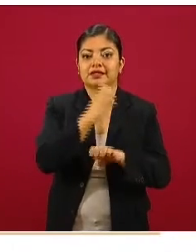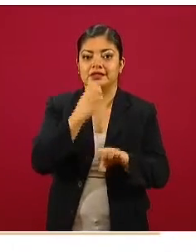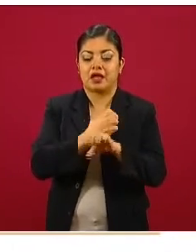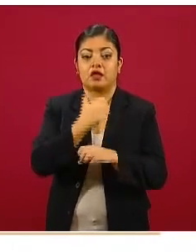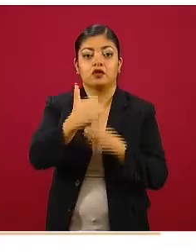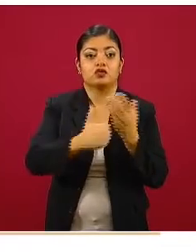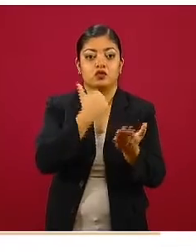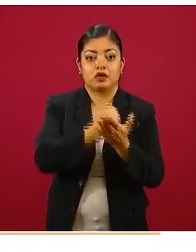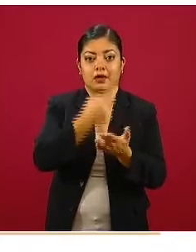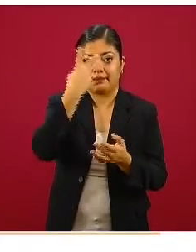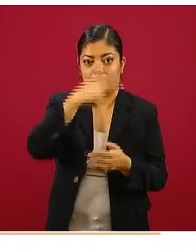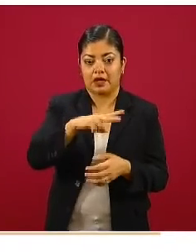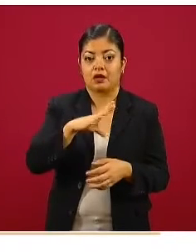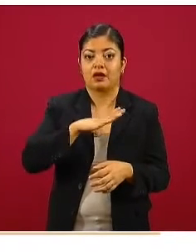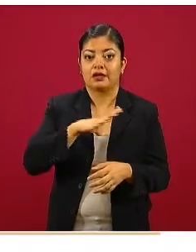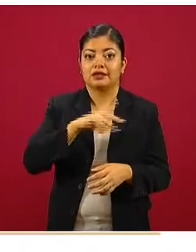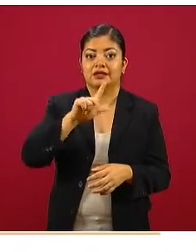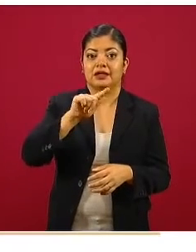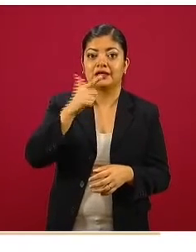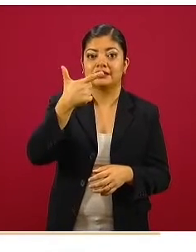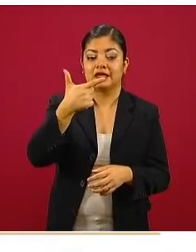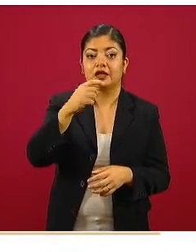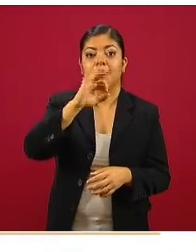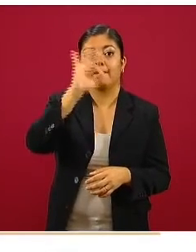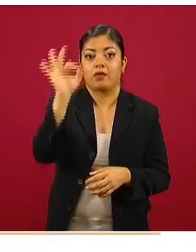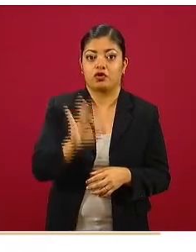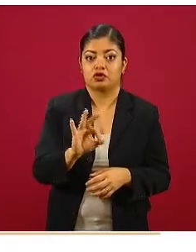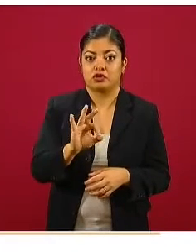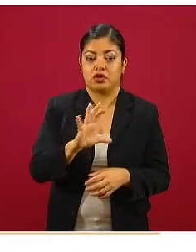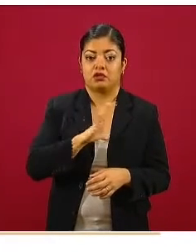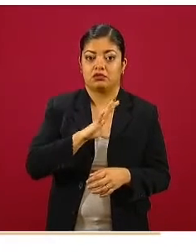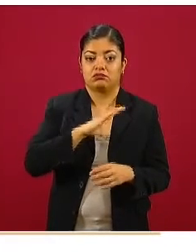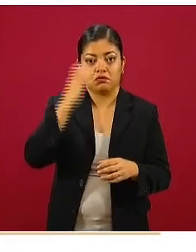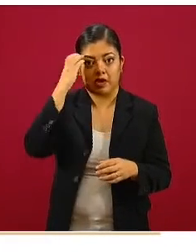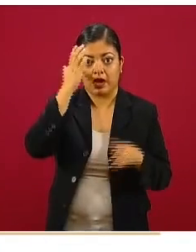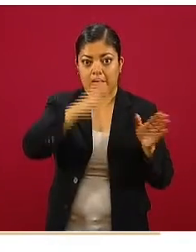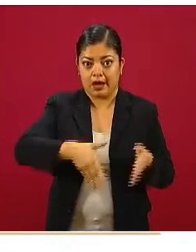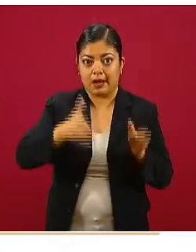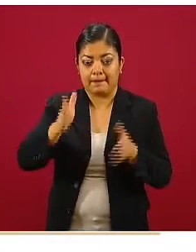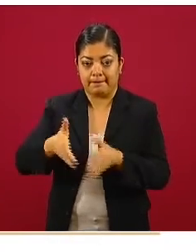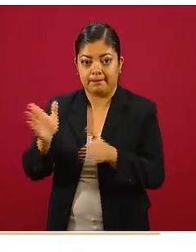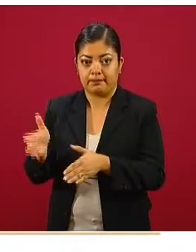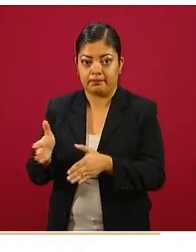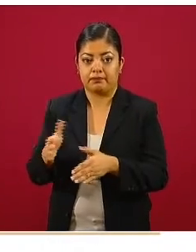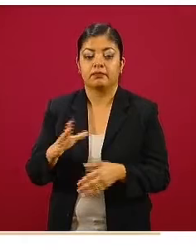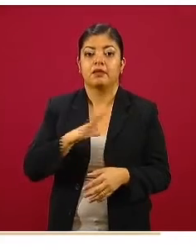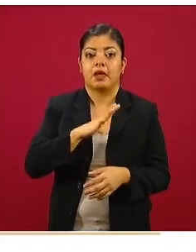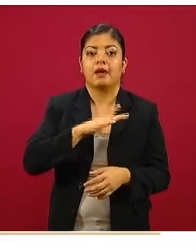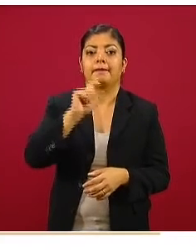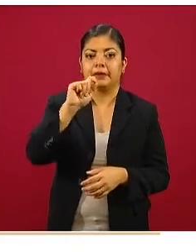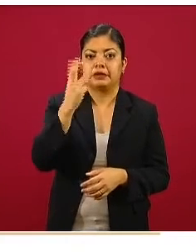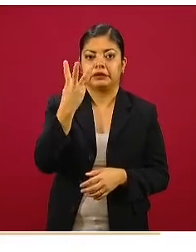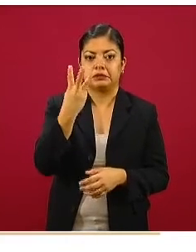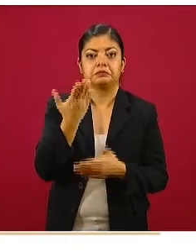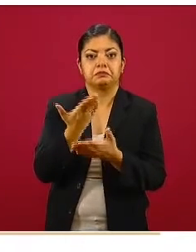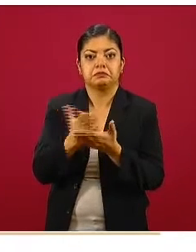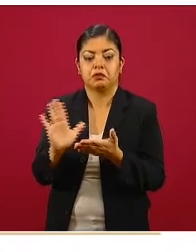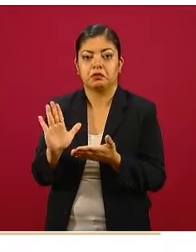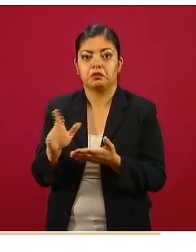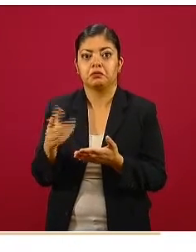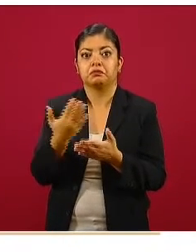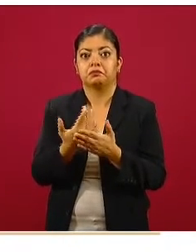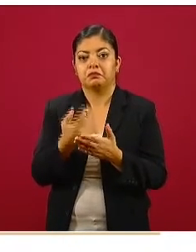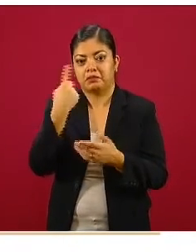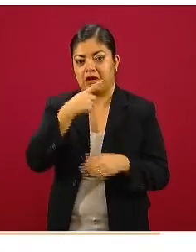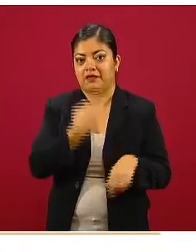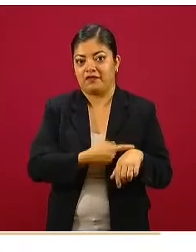La Ciudad de México tiene 77 por ciento de ocupación en camas generales, todavía resta 23 por ciento libres.